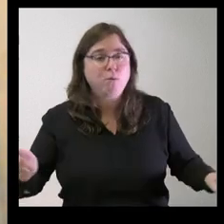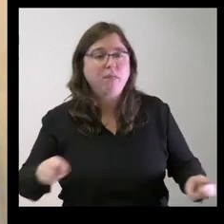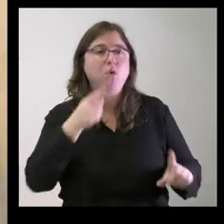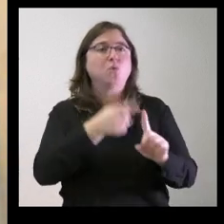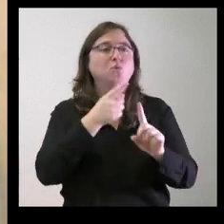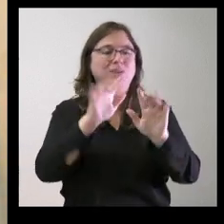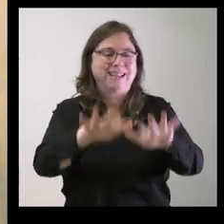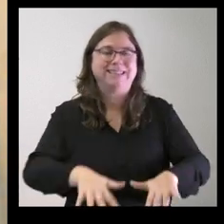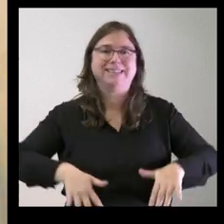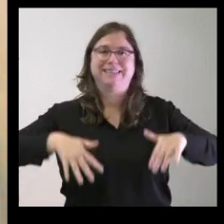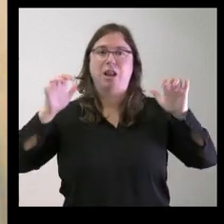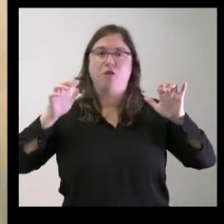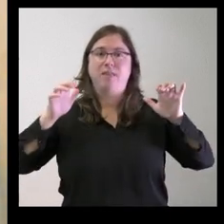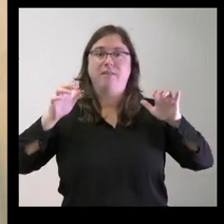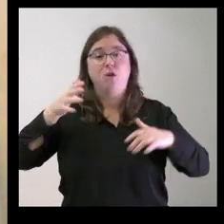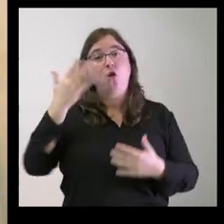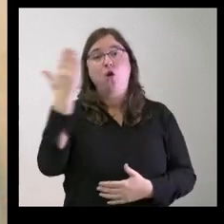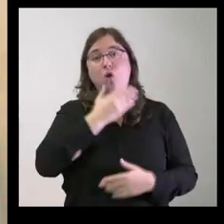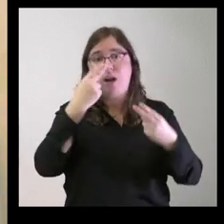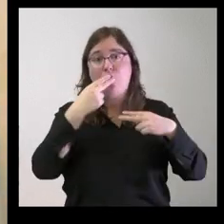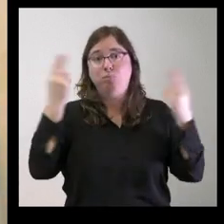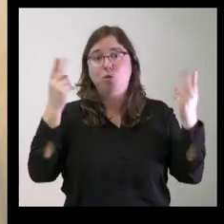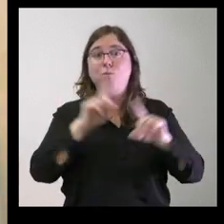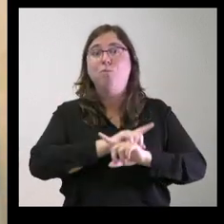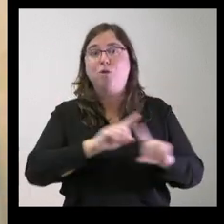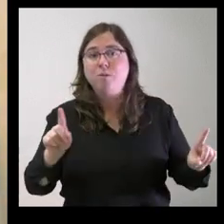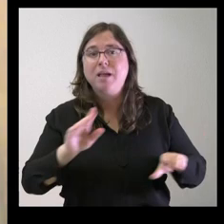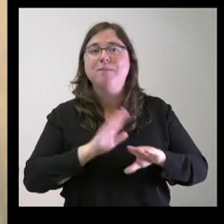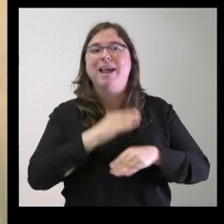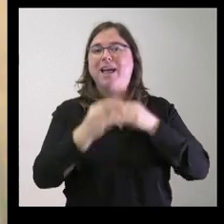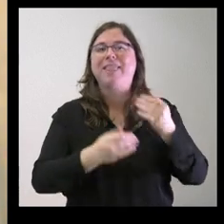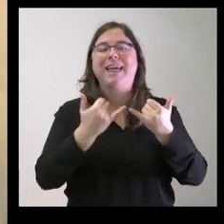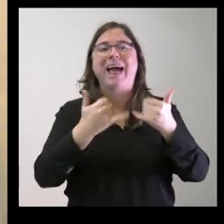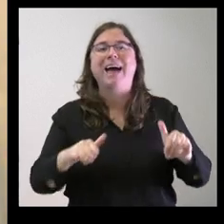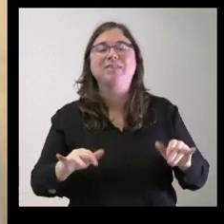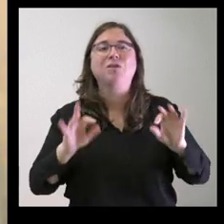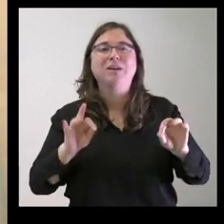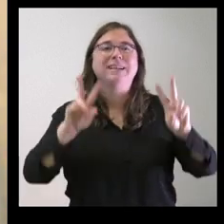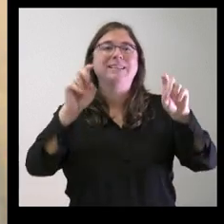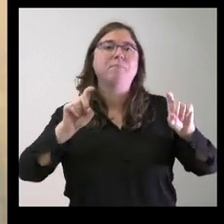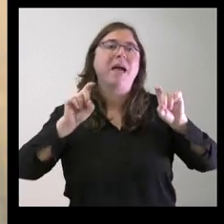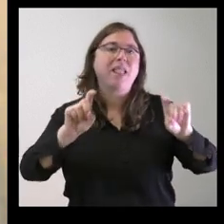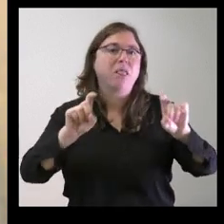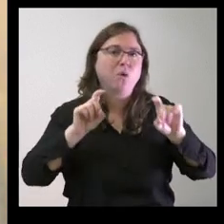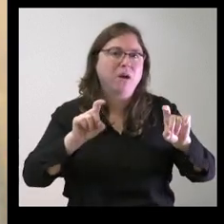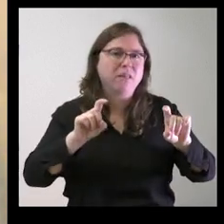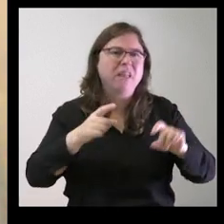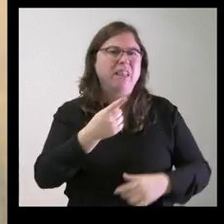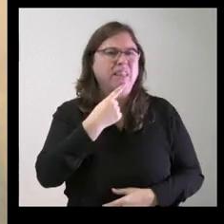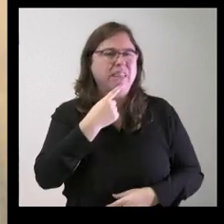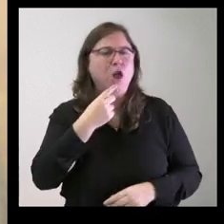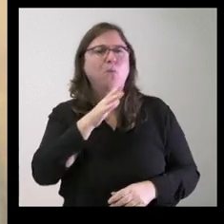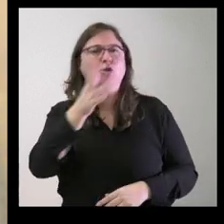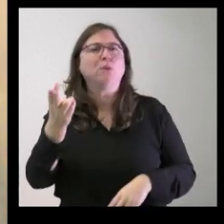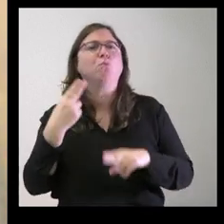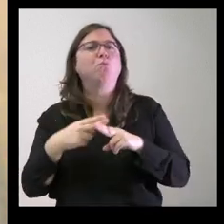el salón de actos de un colegio público de León para hacer un acto sobre educación y aluden motivos políticos